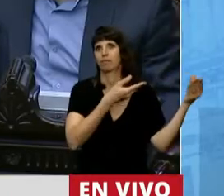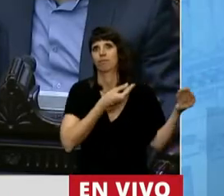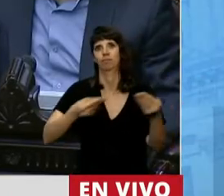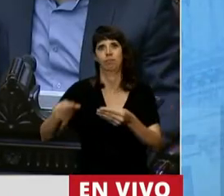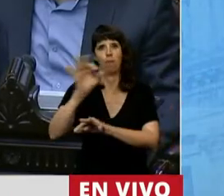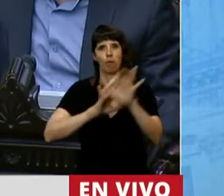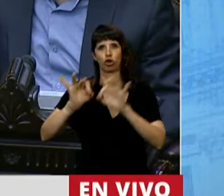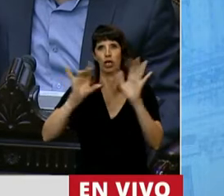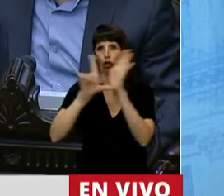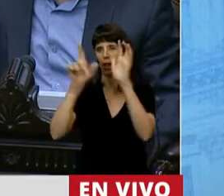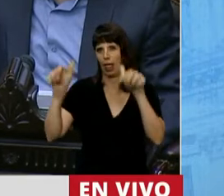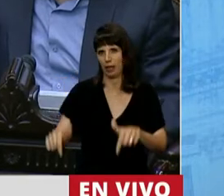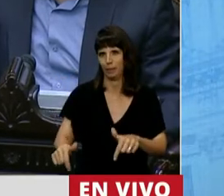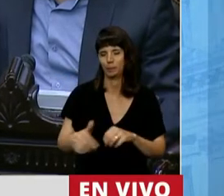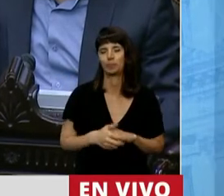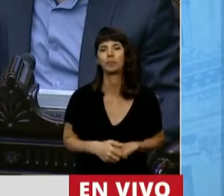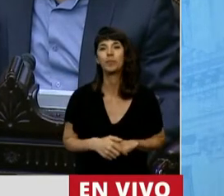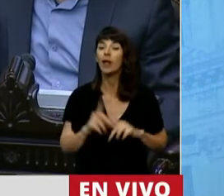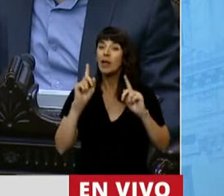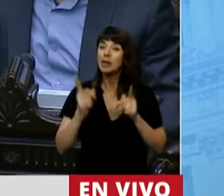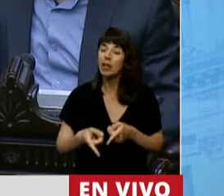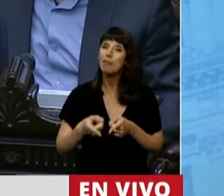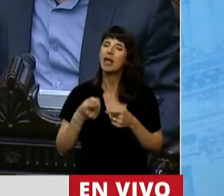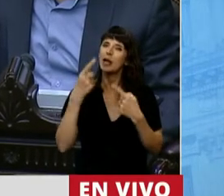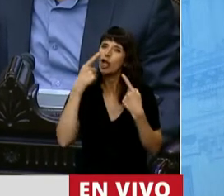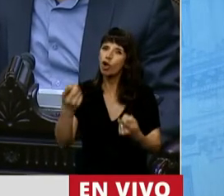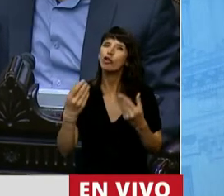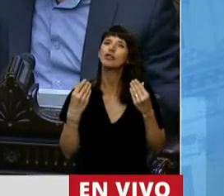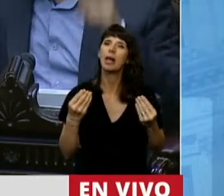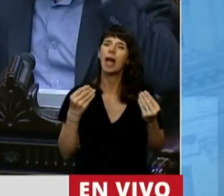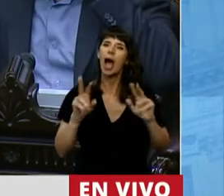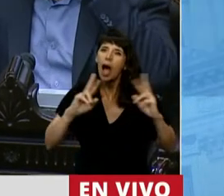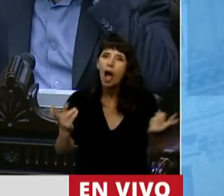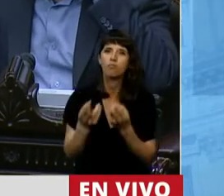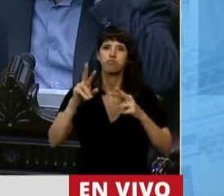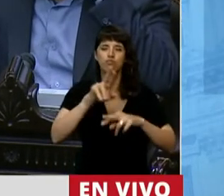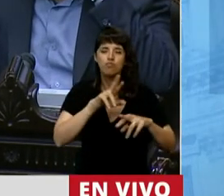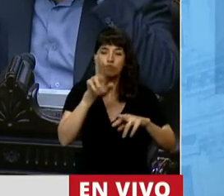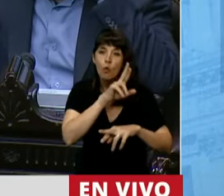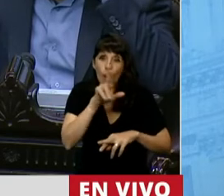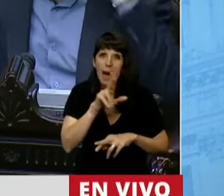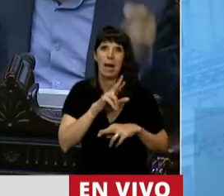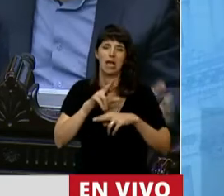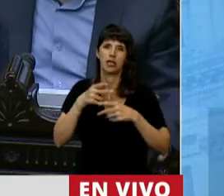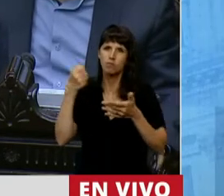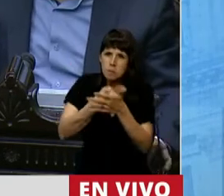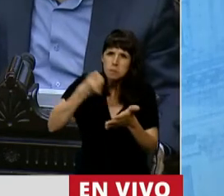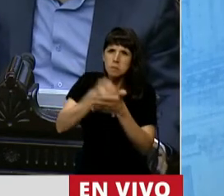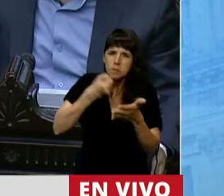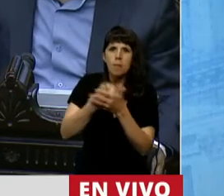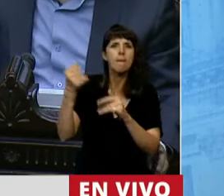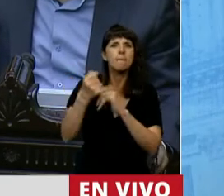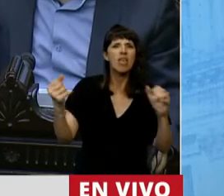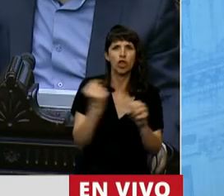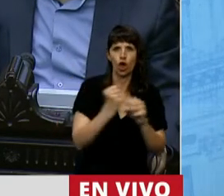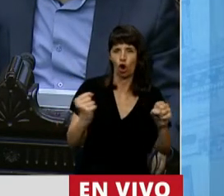reconocer a las ororas, aquellas compañeras que militaron tanto esa media sanción en el 2018,